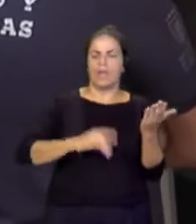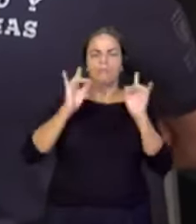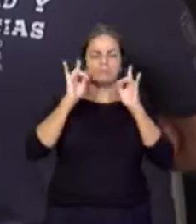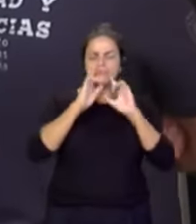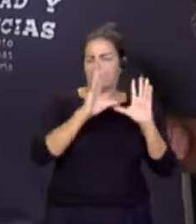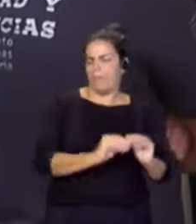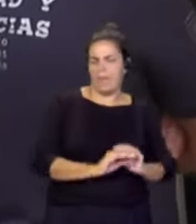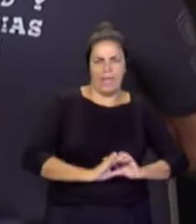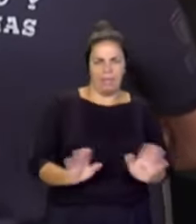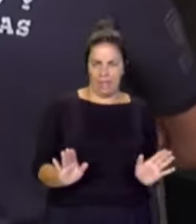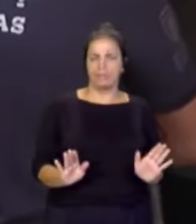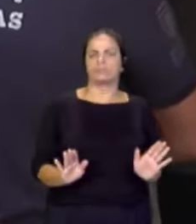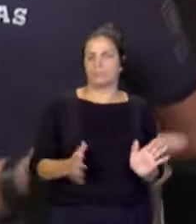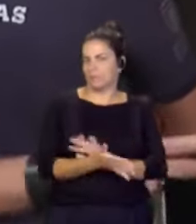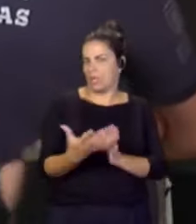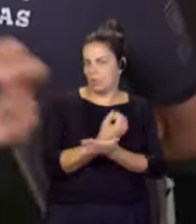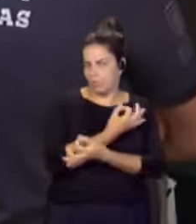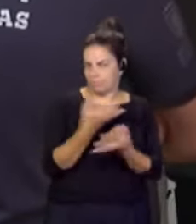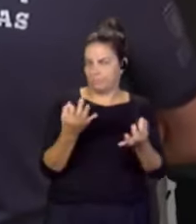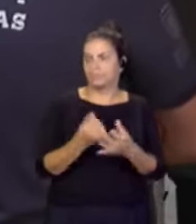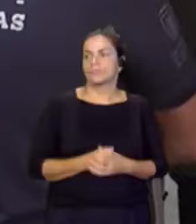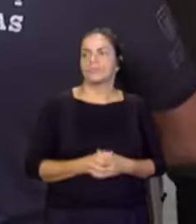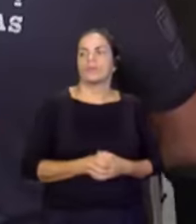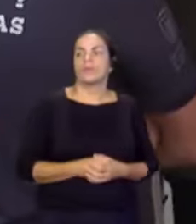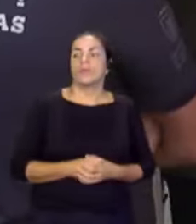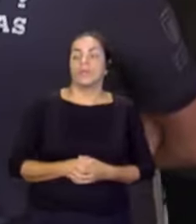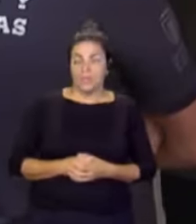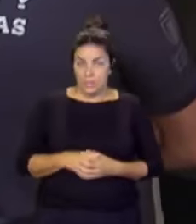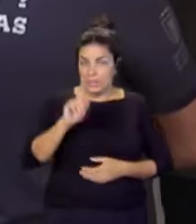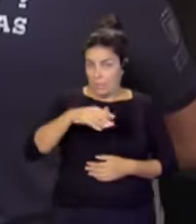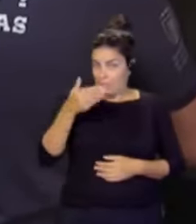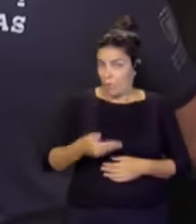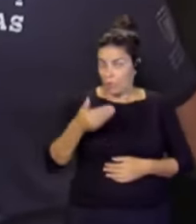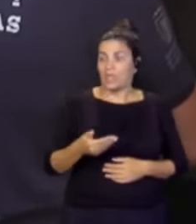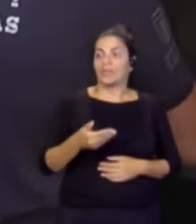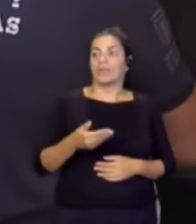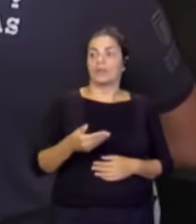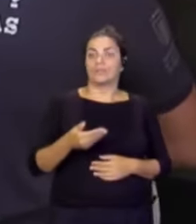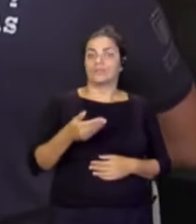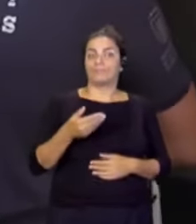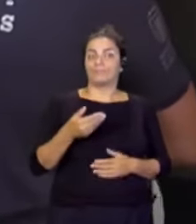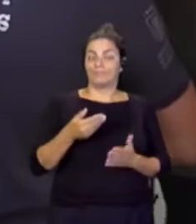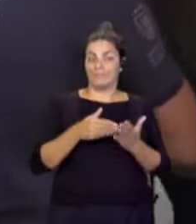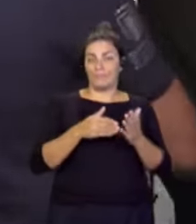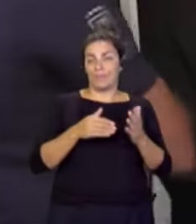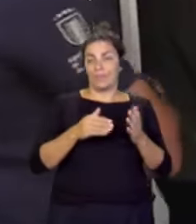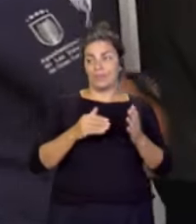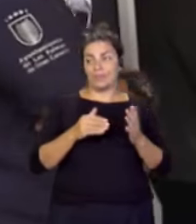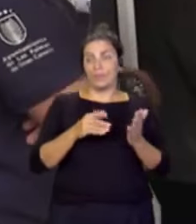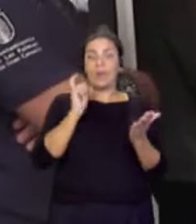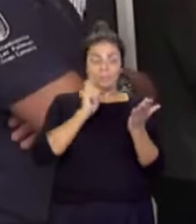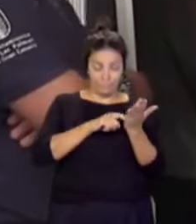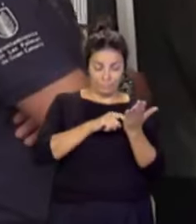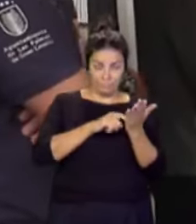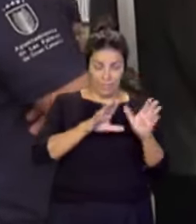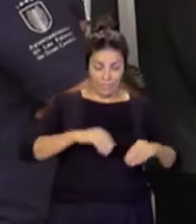y que, por tanto, está todo correcto. Ahora, muy importante, responder a esa encuesta que hay al finalizar, después de apretar